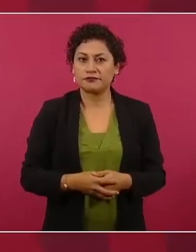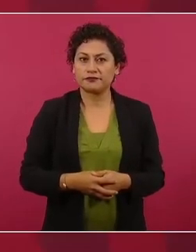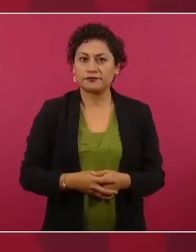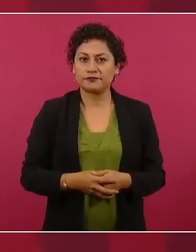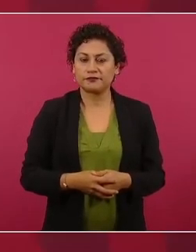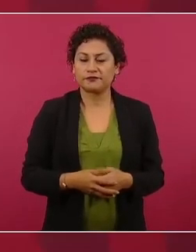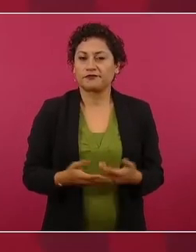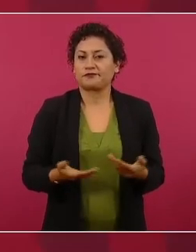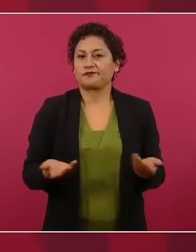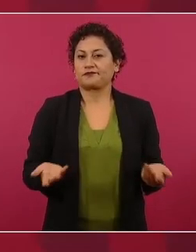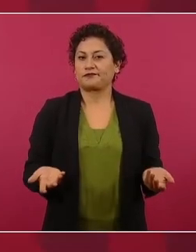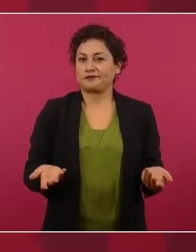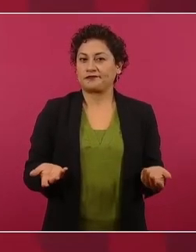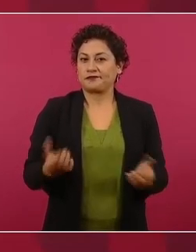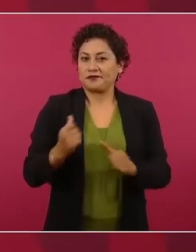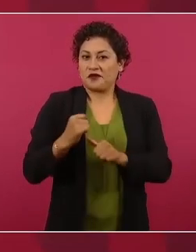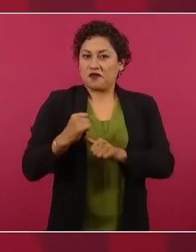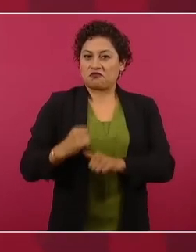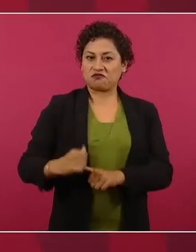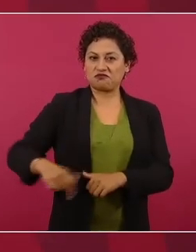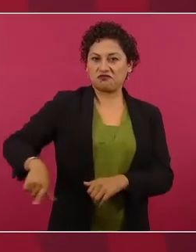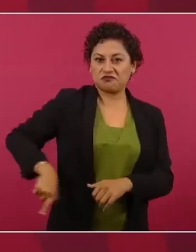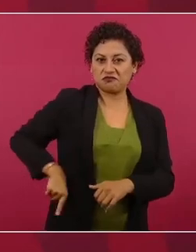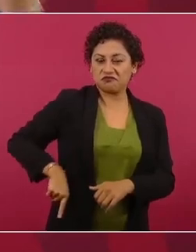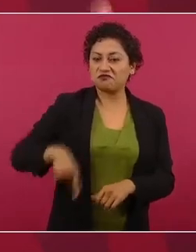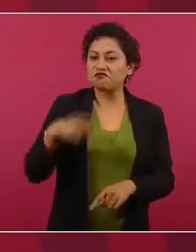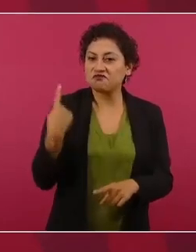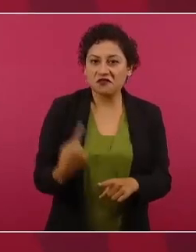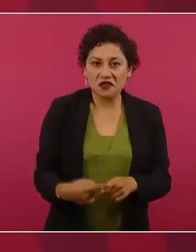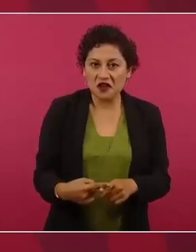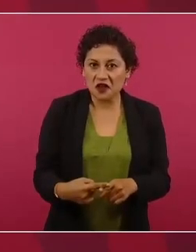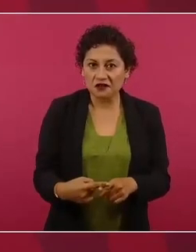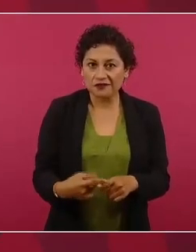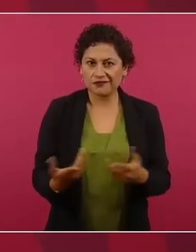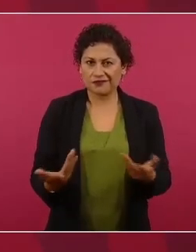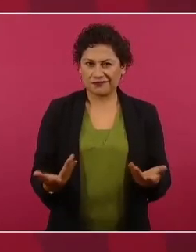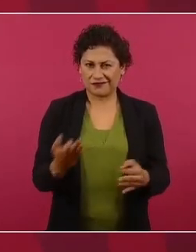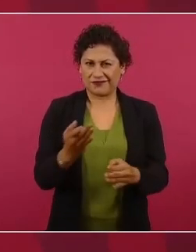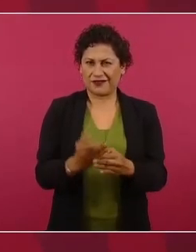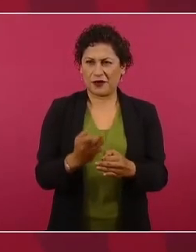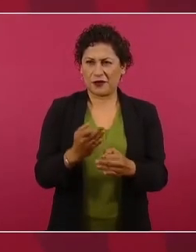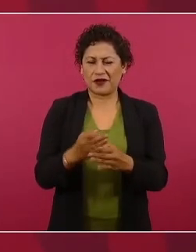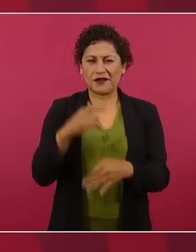¿En qué gobierno? ¿Por qué hay tanta hipocresía?